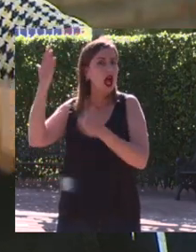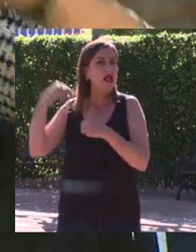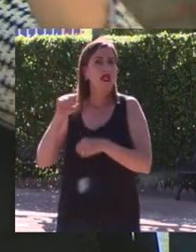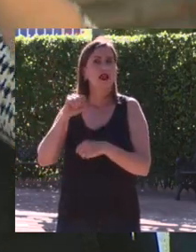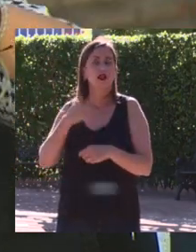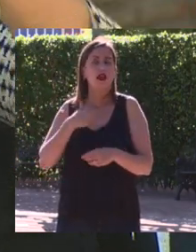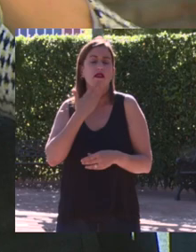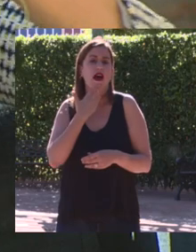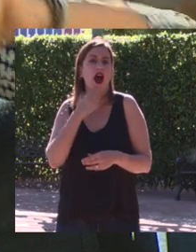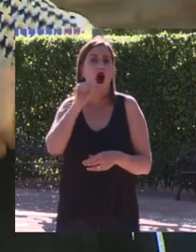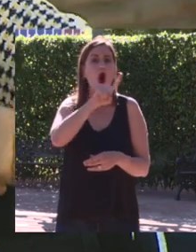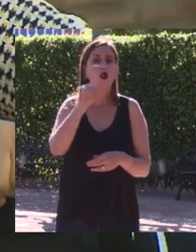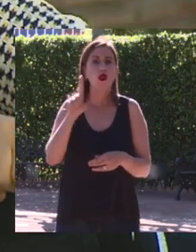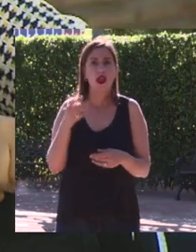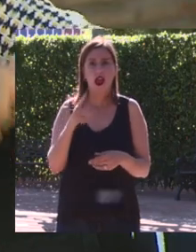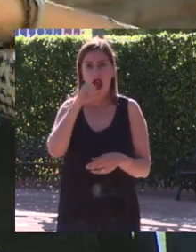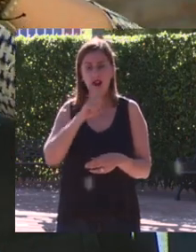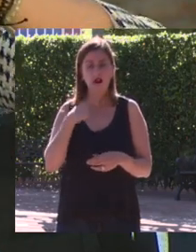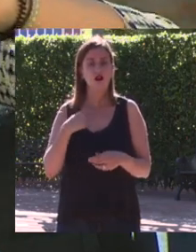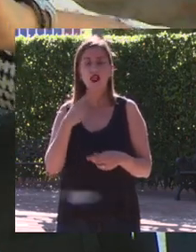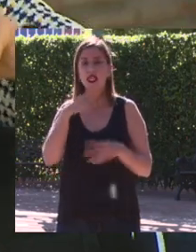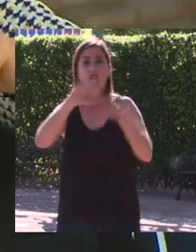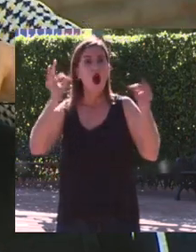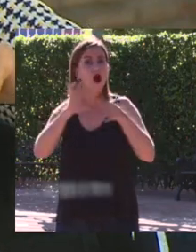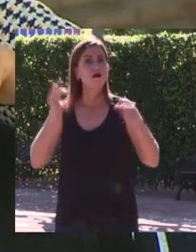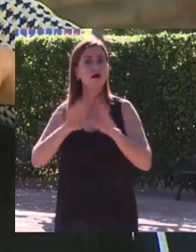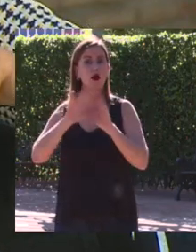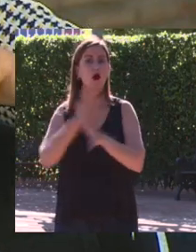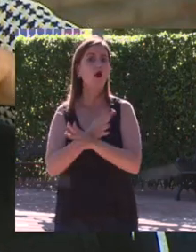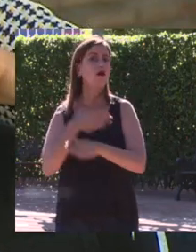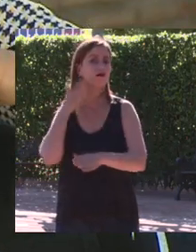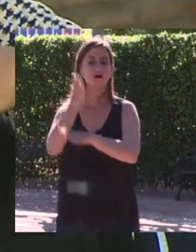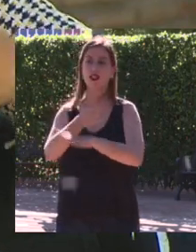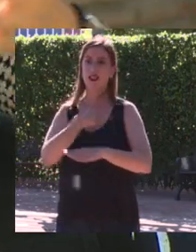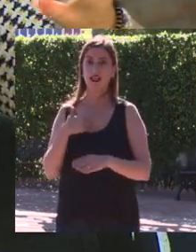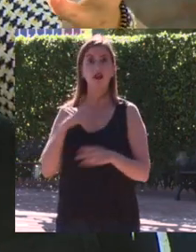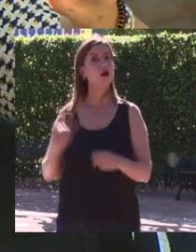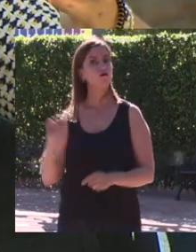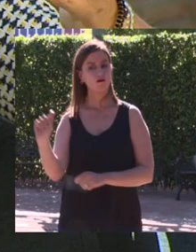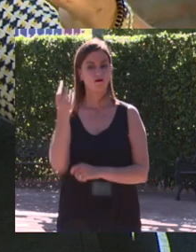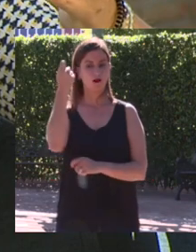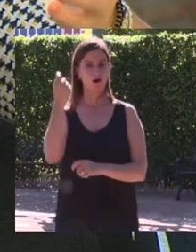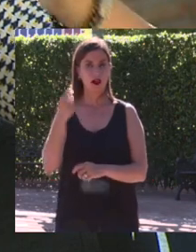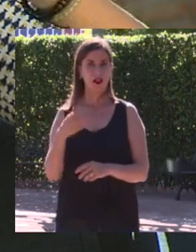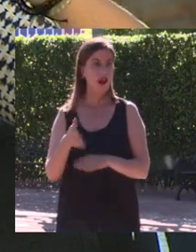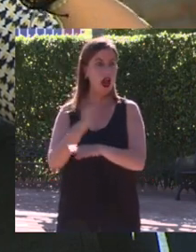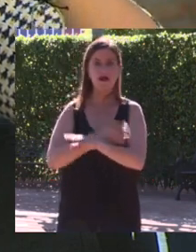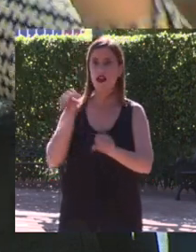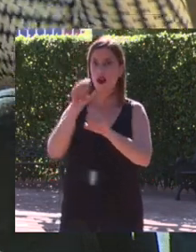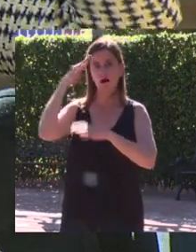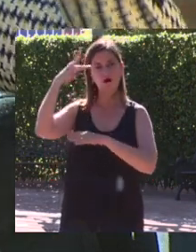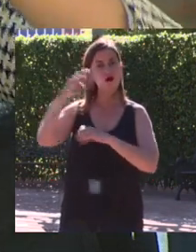diario que quería ir a los Juegos Olímpicos y lo conseguí a pesar de que en aquel momento era un sueño imposible pero